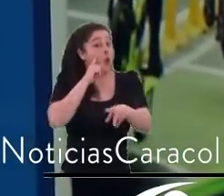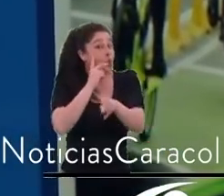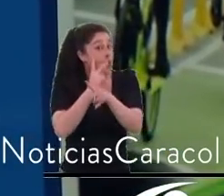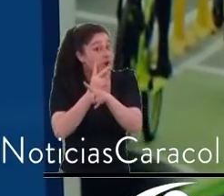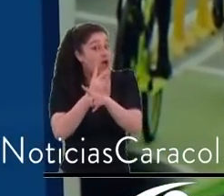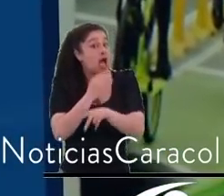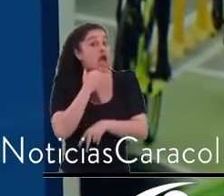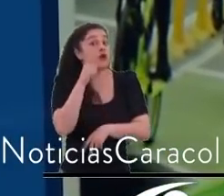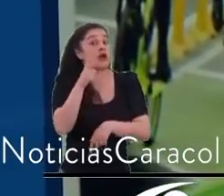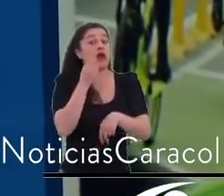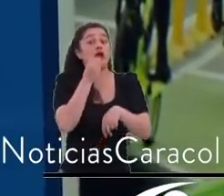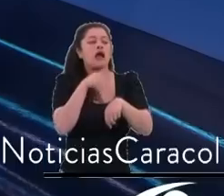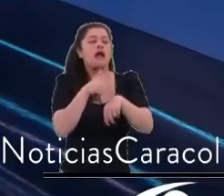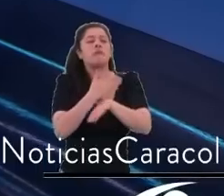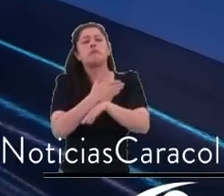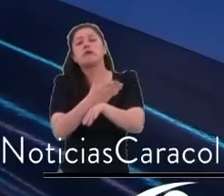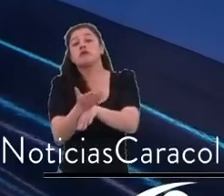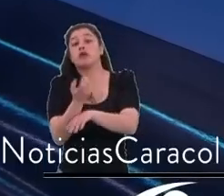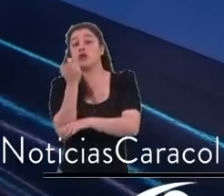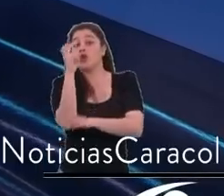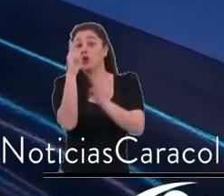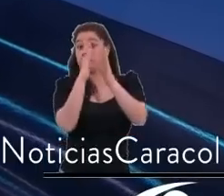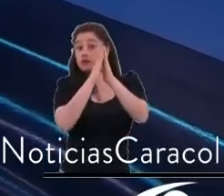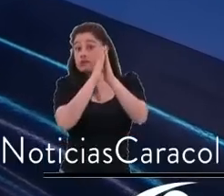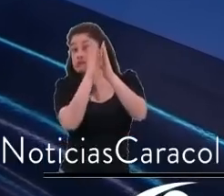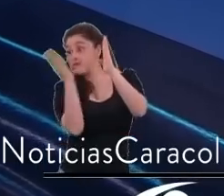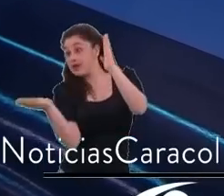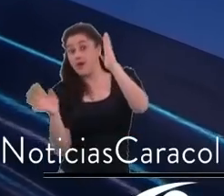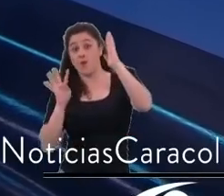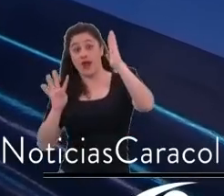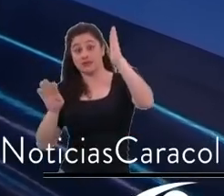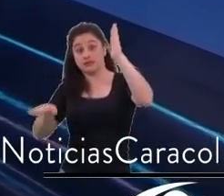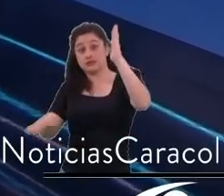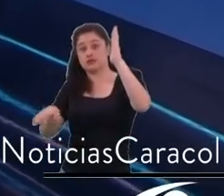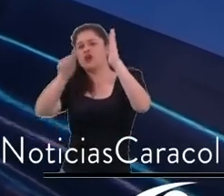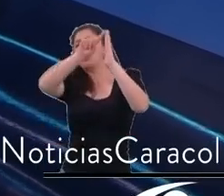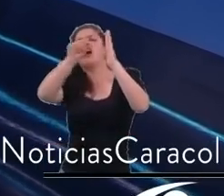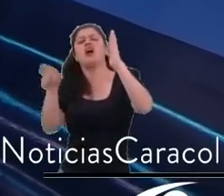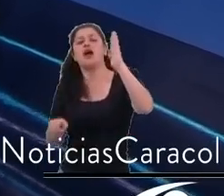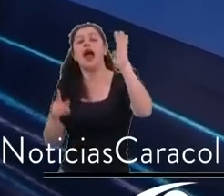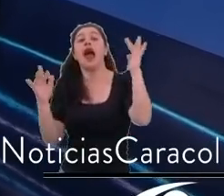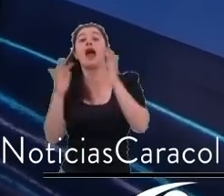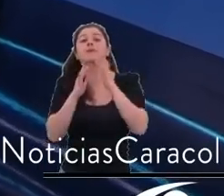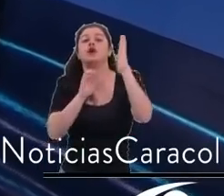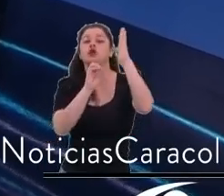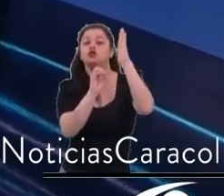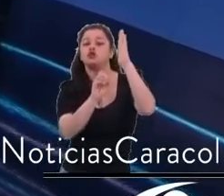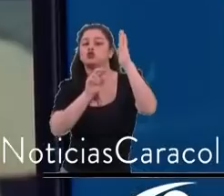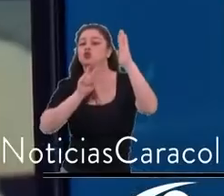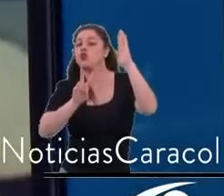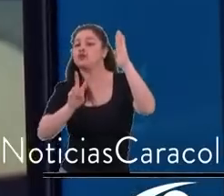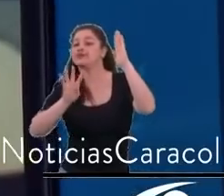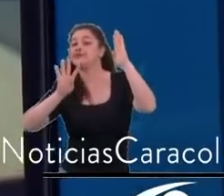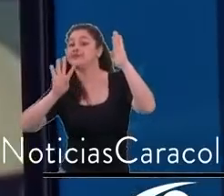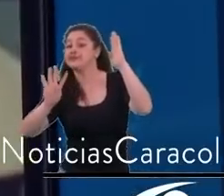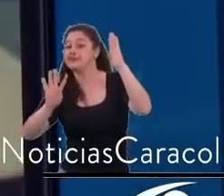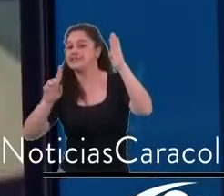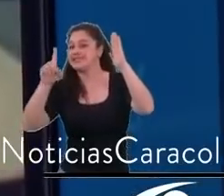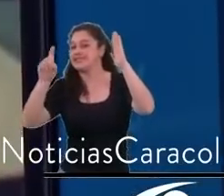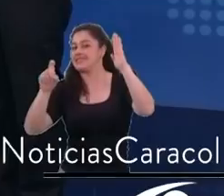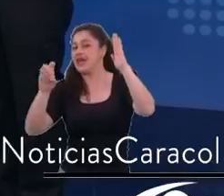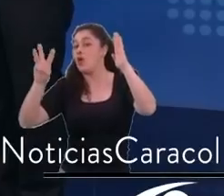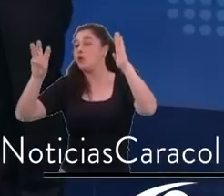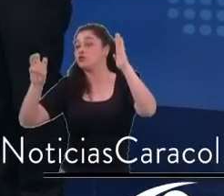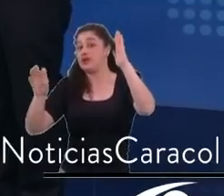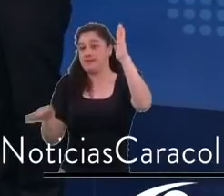de 12 a 4 de la tarde los que tengan placa par y solo van a entrar de 4 a 8 de la noche los que tengan placa impar. Y así va a ser de aquí en